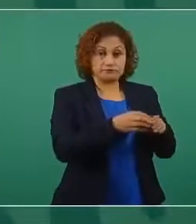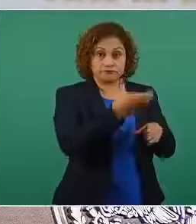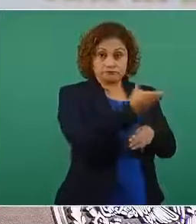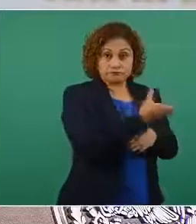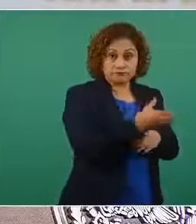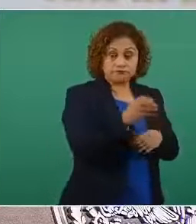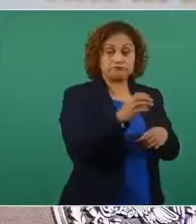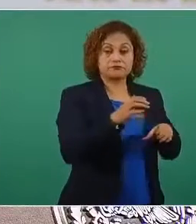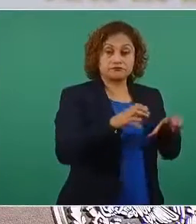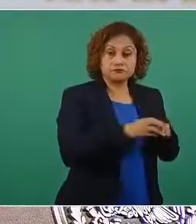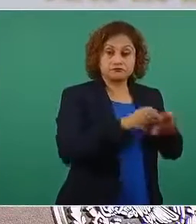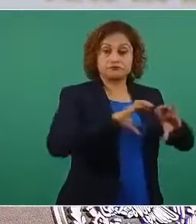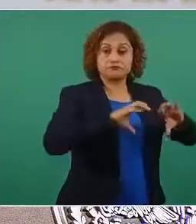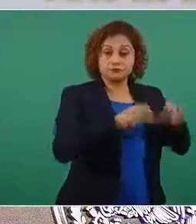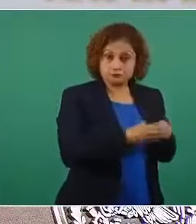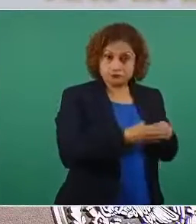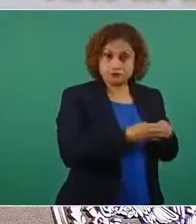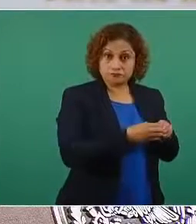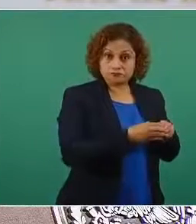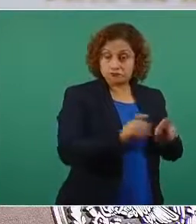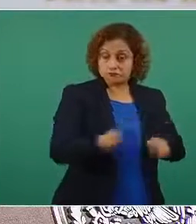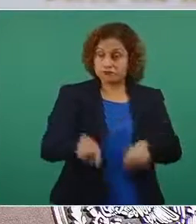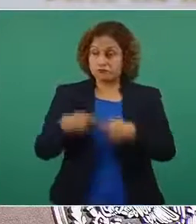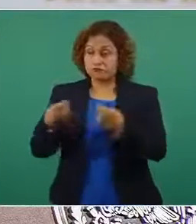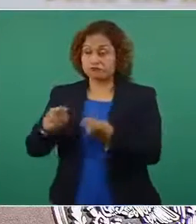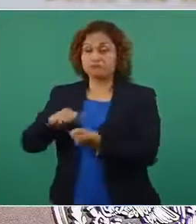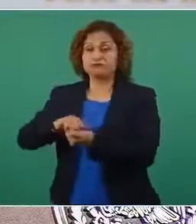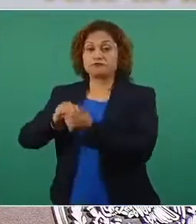empresarios